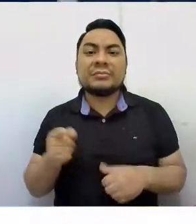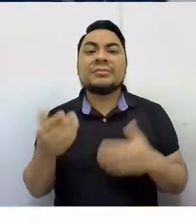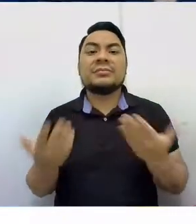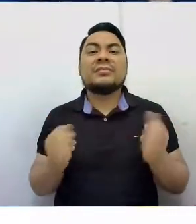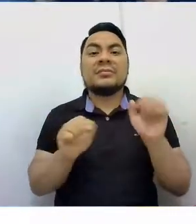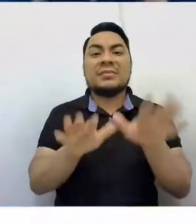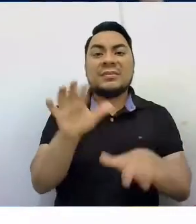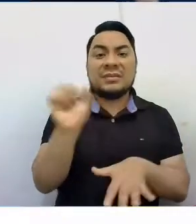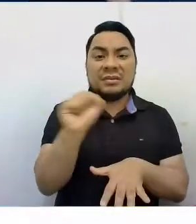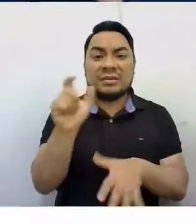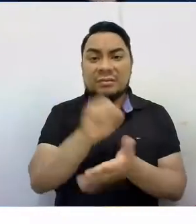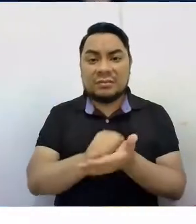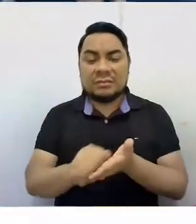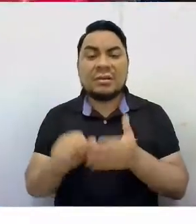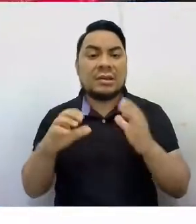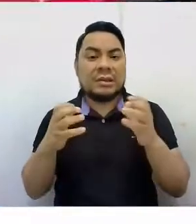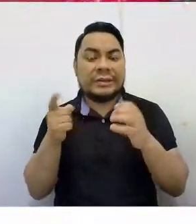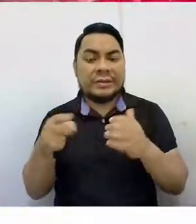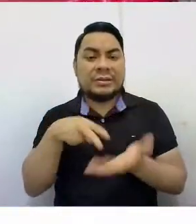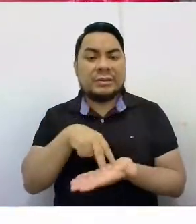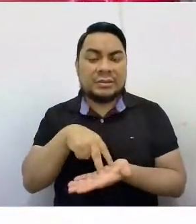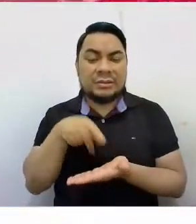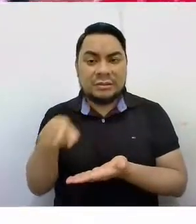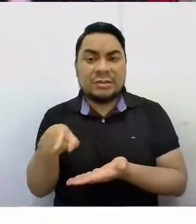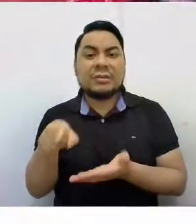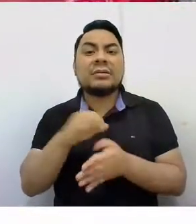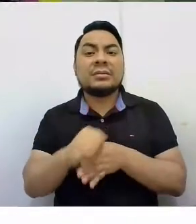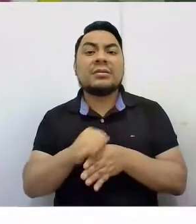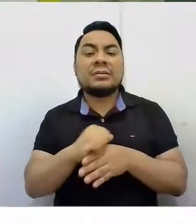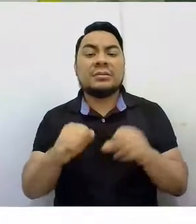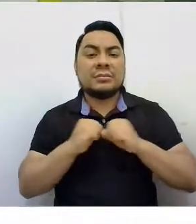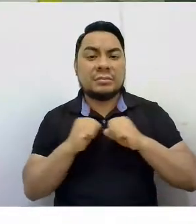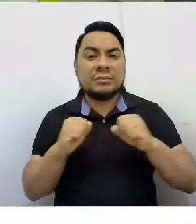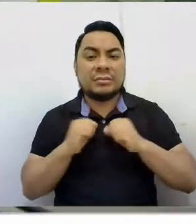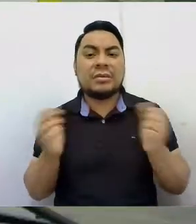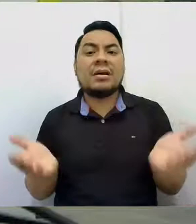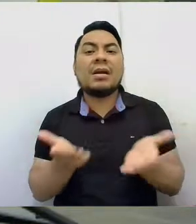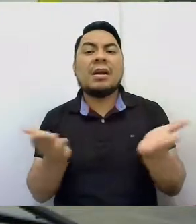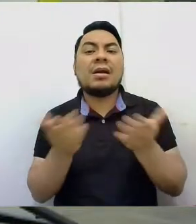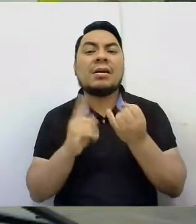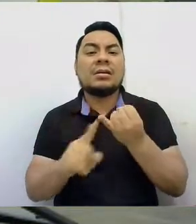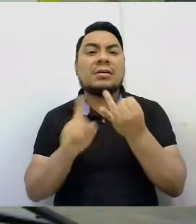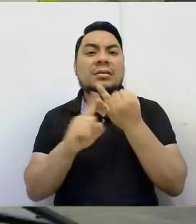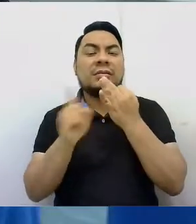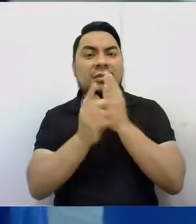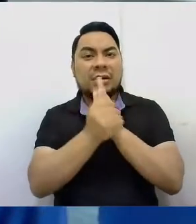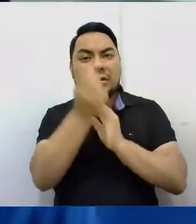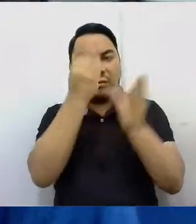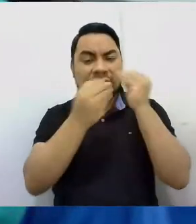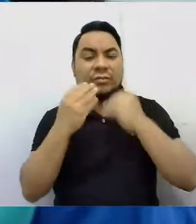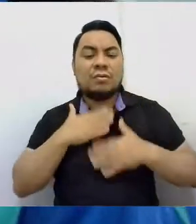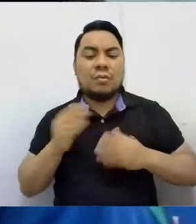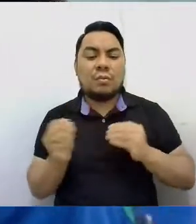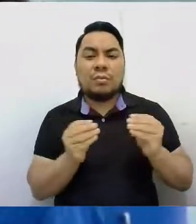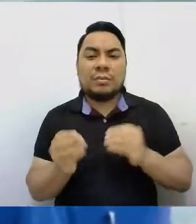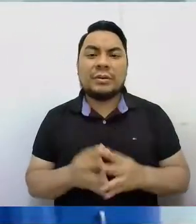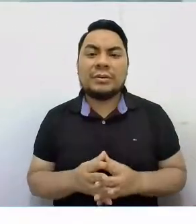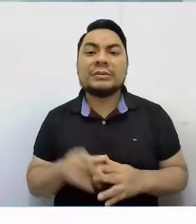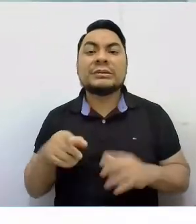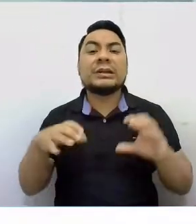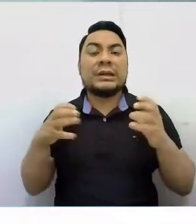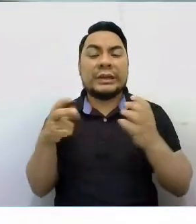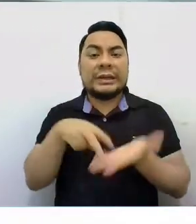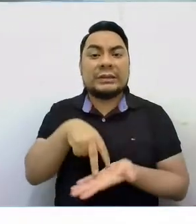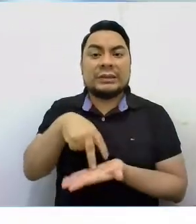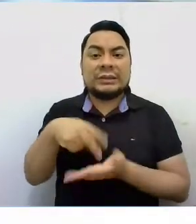mes a las clases de gimnasia, disciplina deportiva donde se desarrollan distintas habilidades corporales. Las clases son de gimnasia artística y